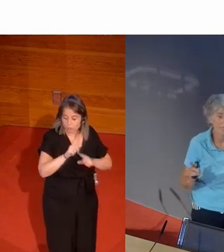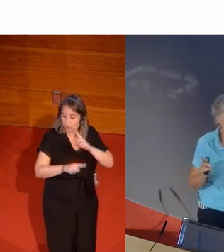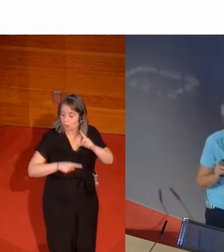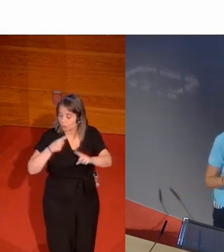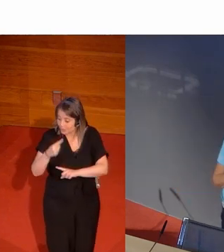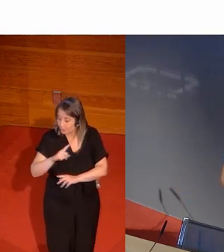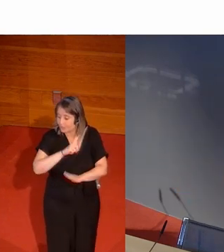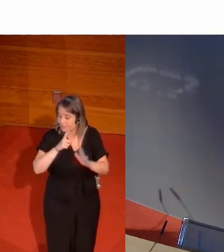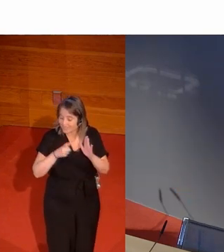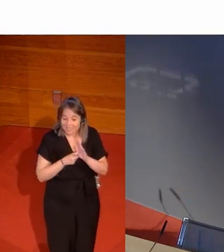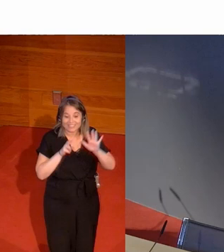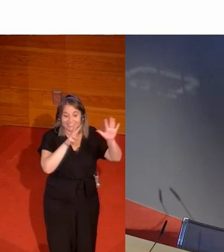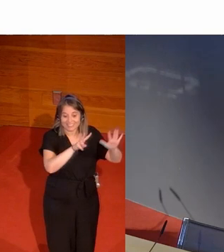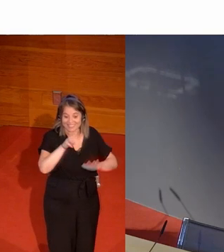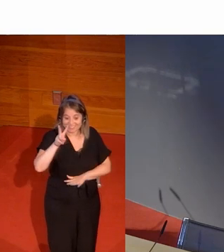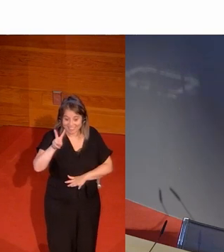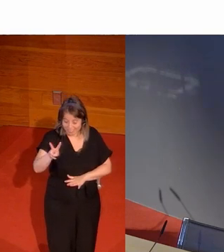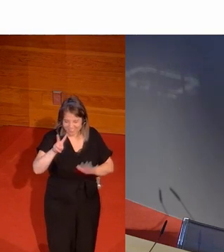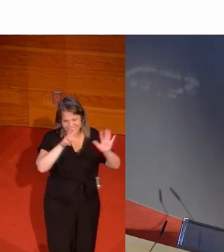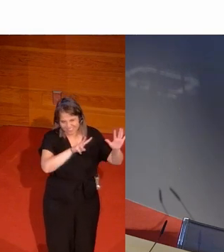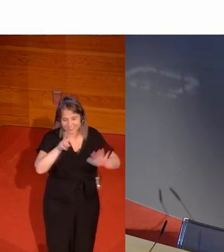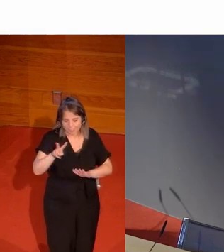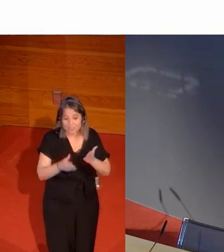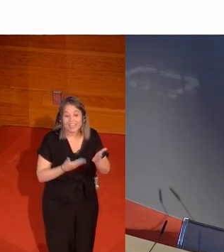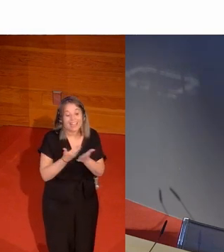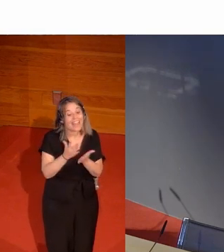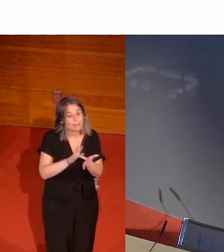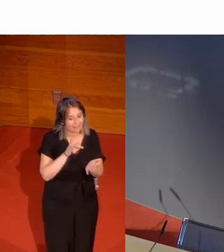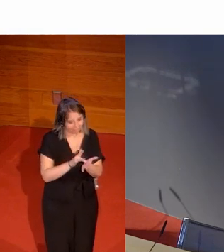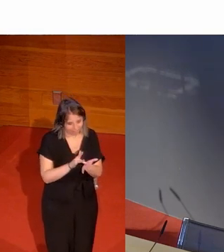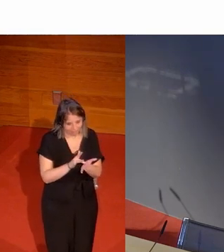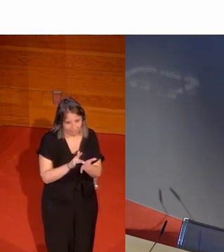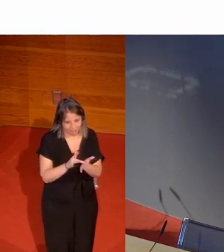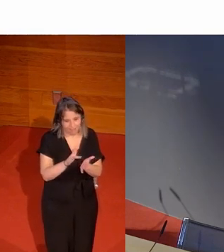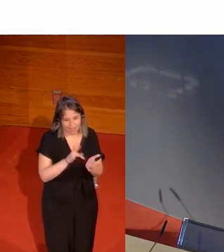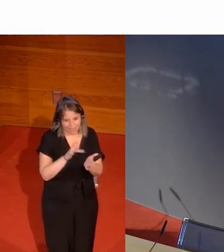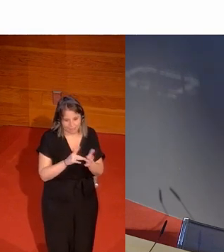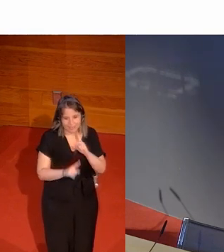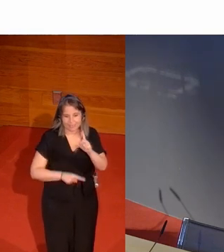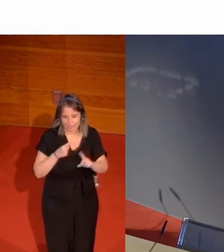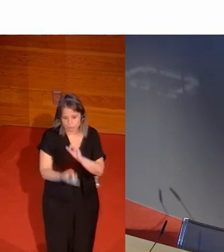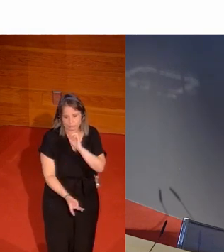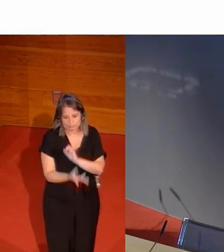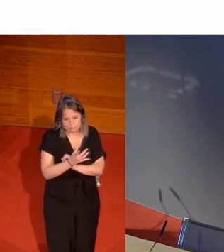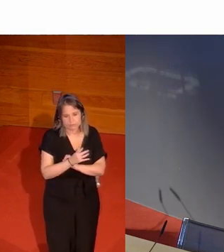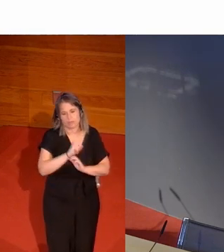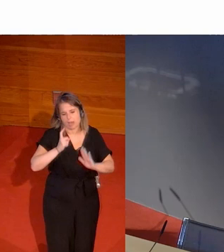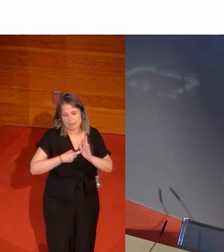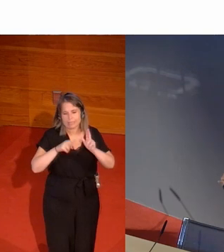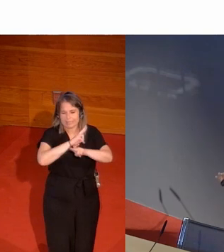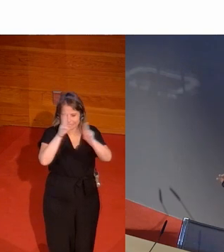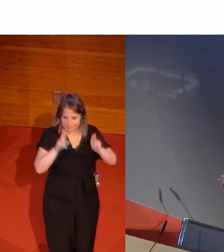en la novena enmienda que luego fue el espejo de muchas de otras leyes internacionales